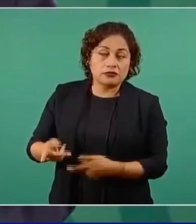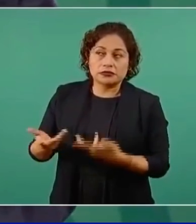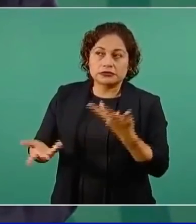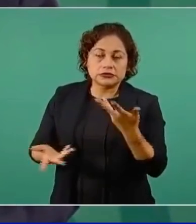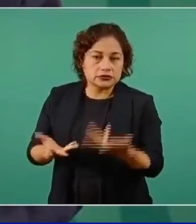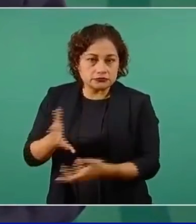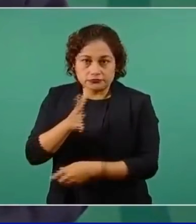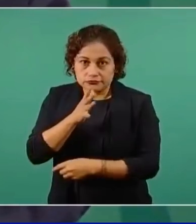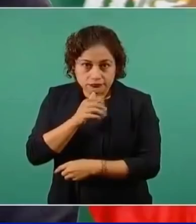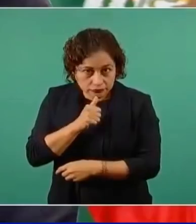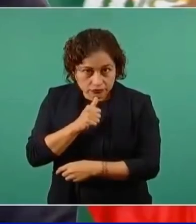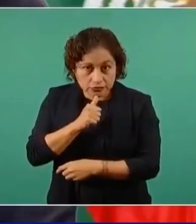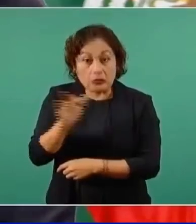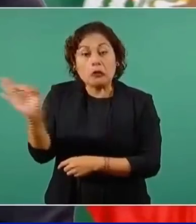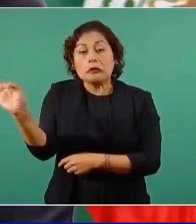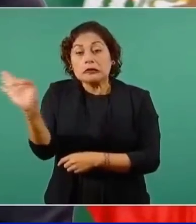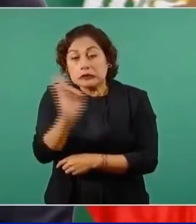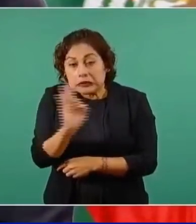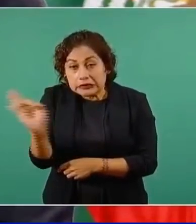regresado a lo de antes?